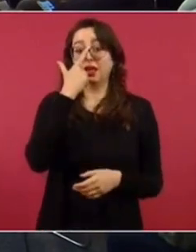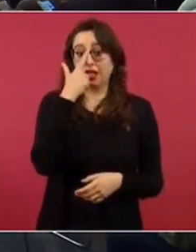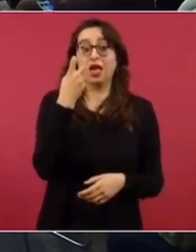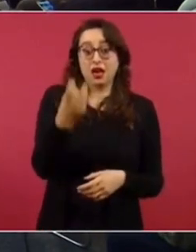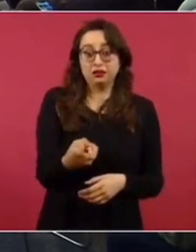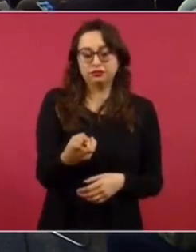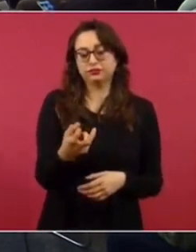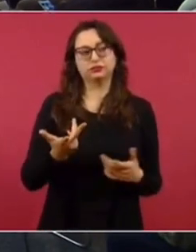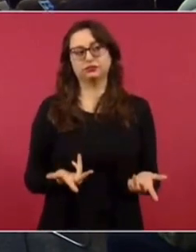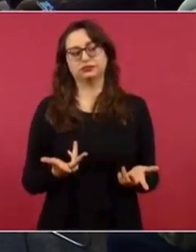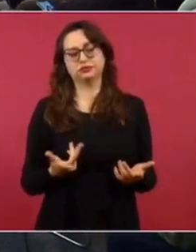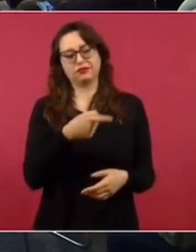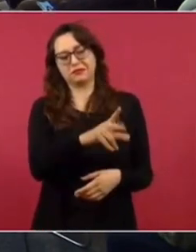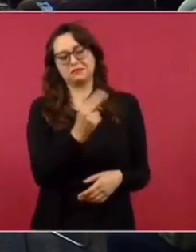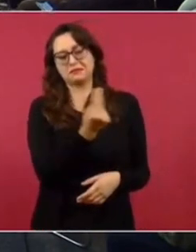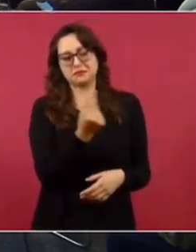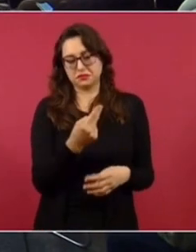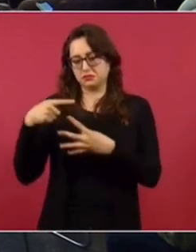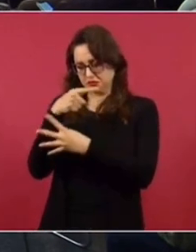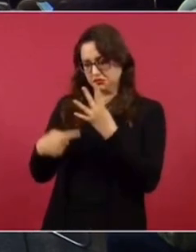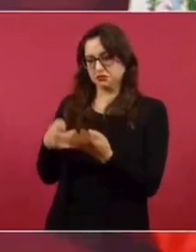sino que son más de antes.